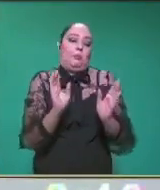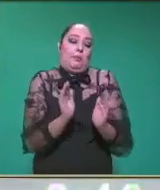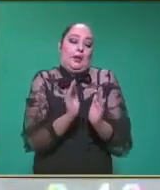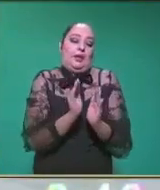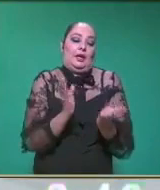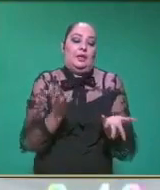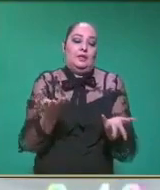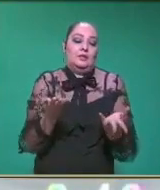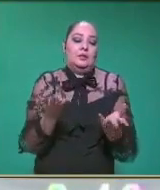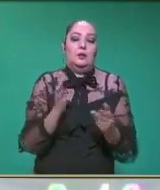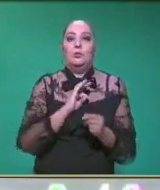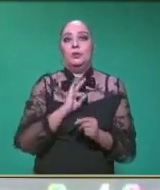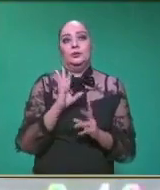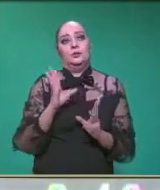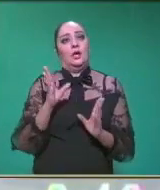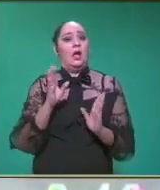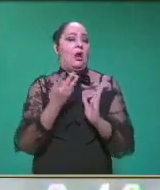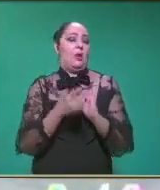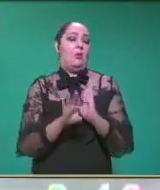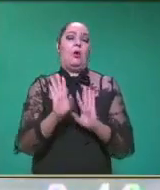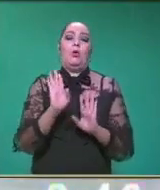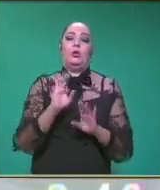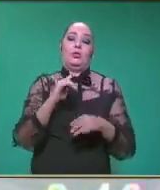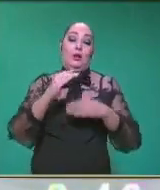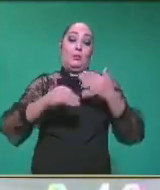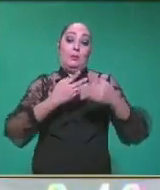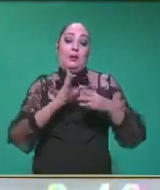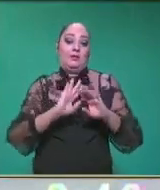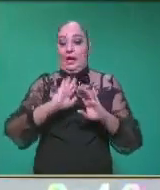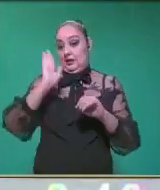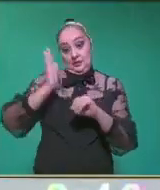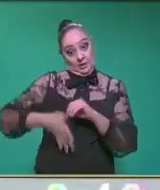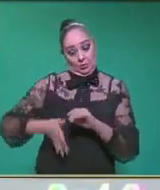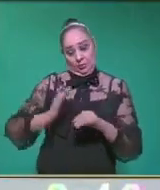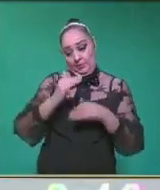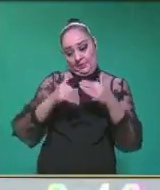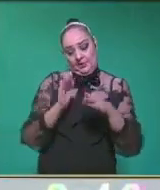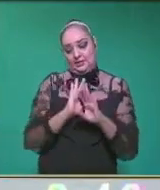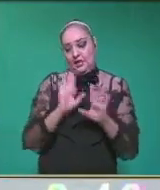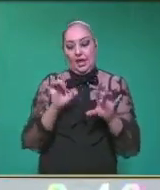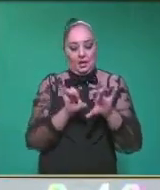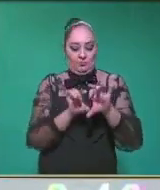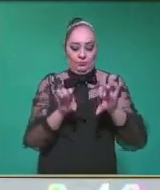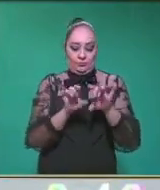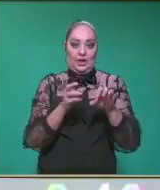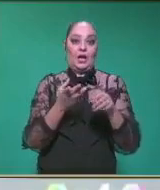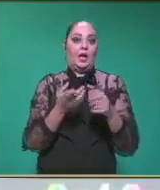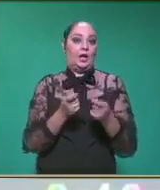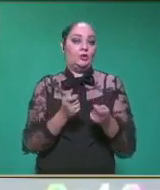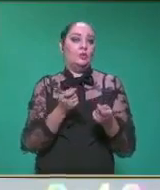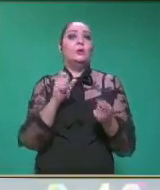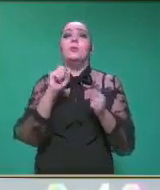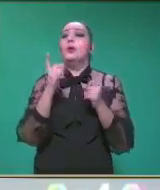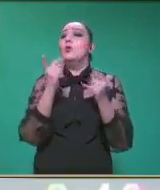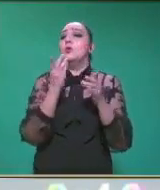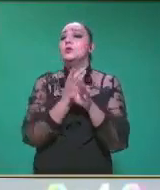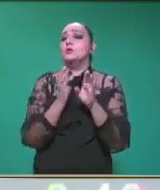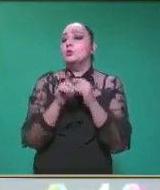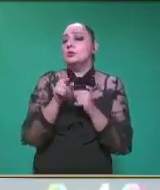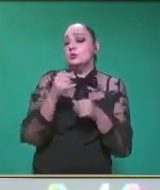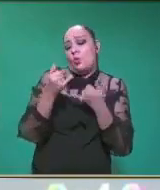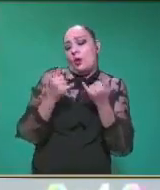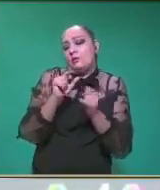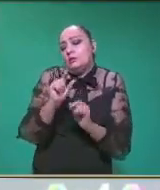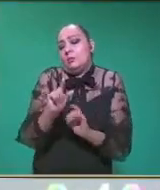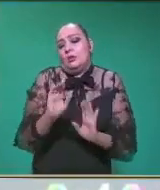reciclables, como estos dos tubos de rollo, pero ya terminados obviamente sin rollo. Algunos juguetes pequeños que tú puedas tener por ahí